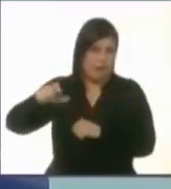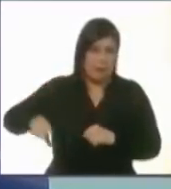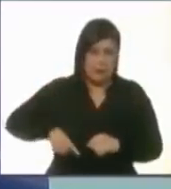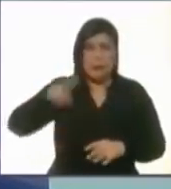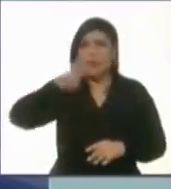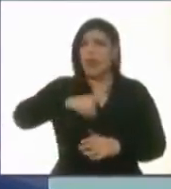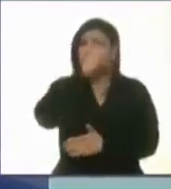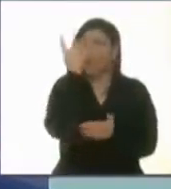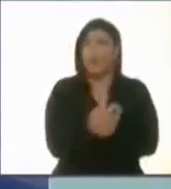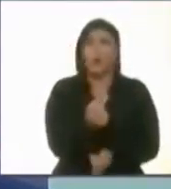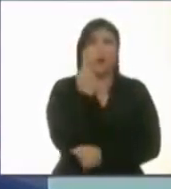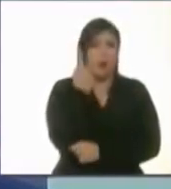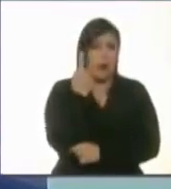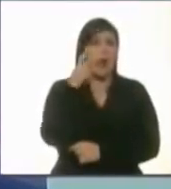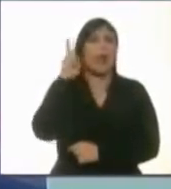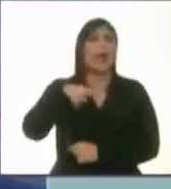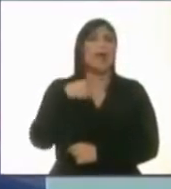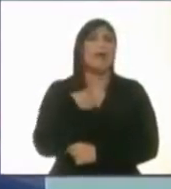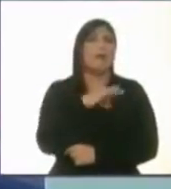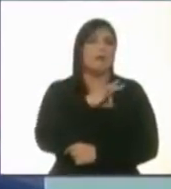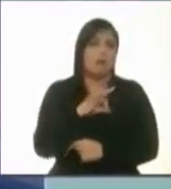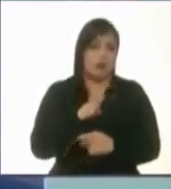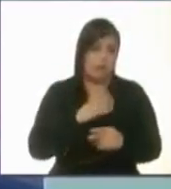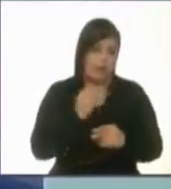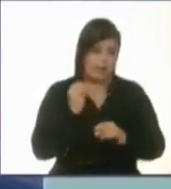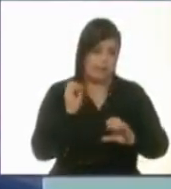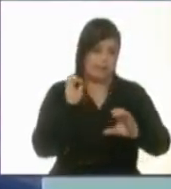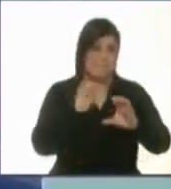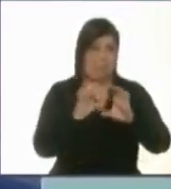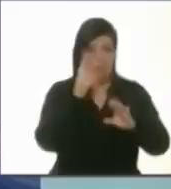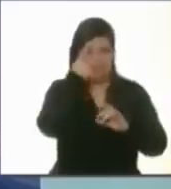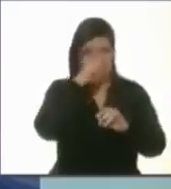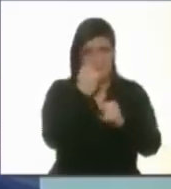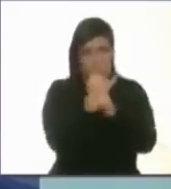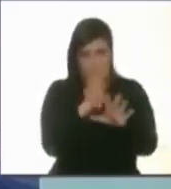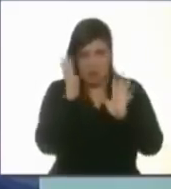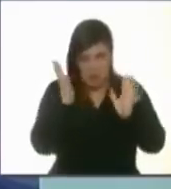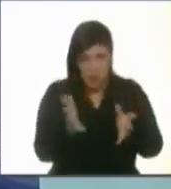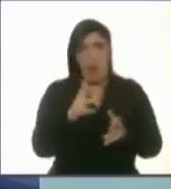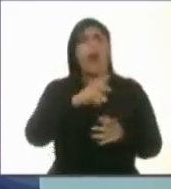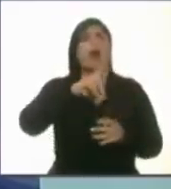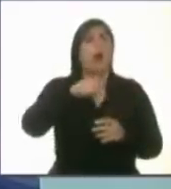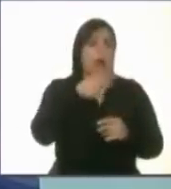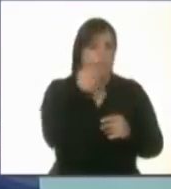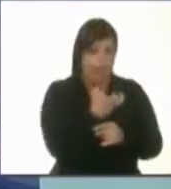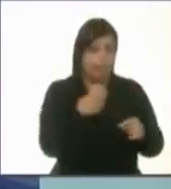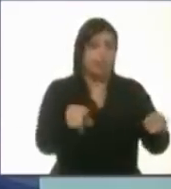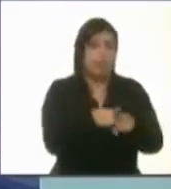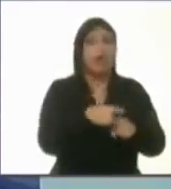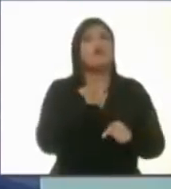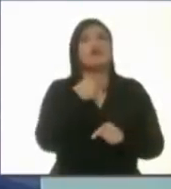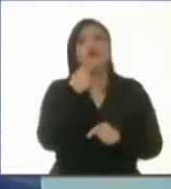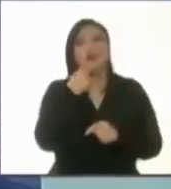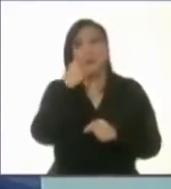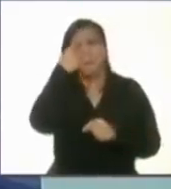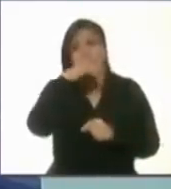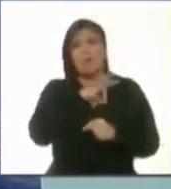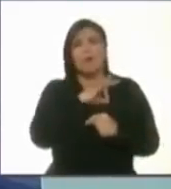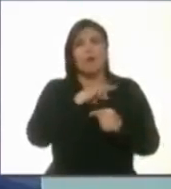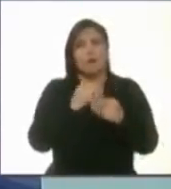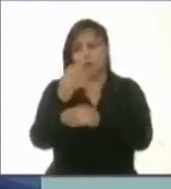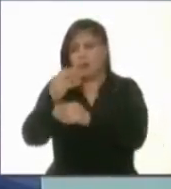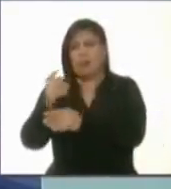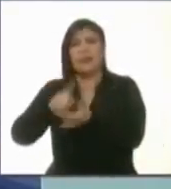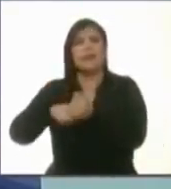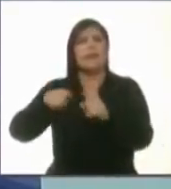sola vez ya él pueda de ahí en adelante hacer uso de esa base de datos para integrarse en todo lo que